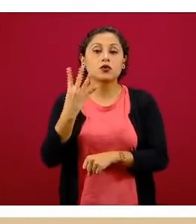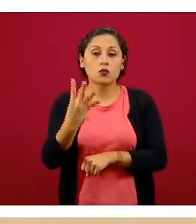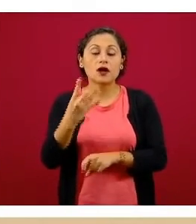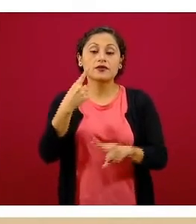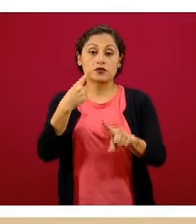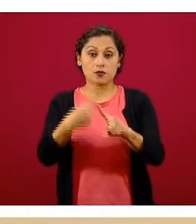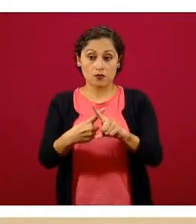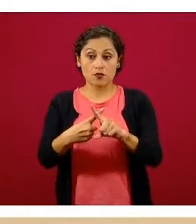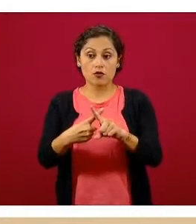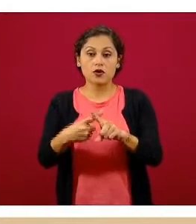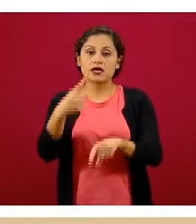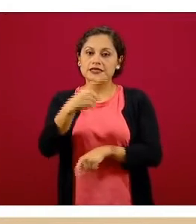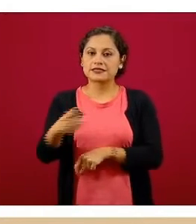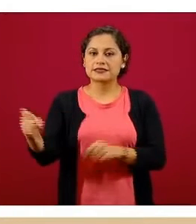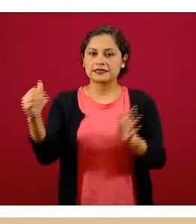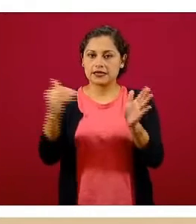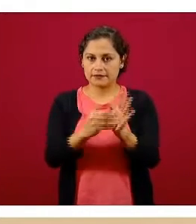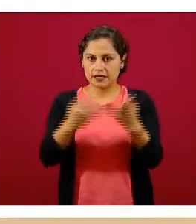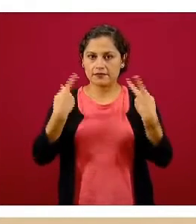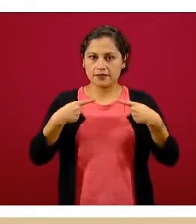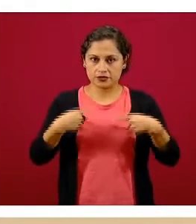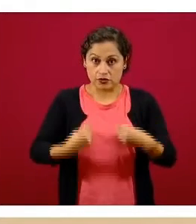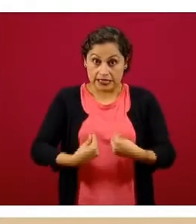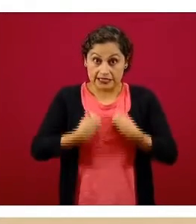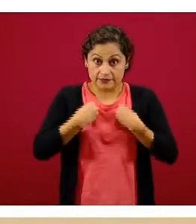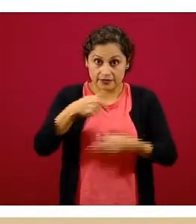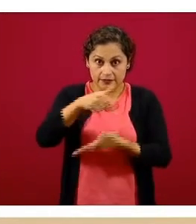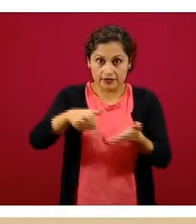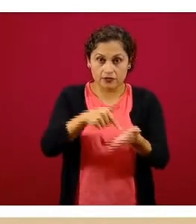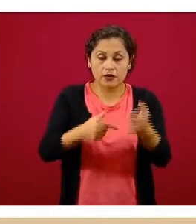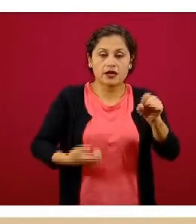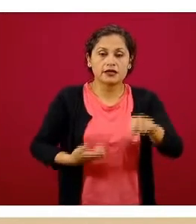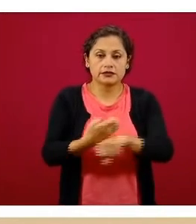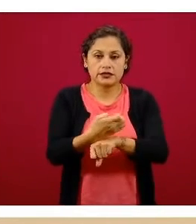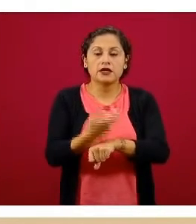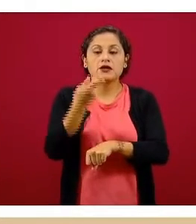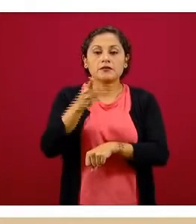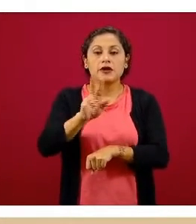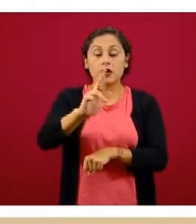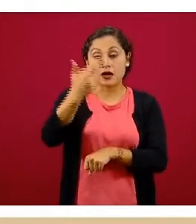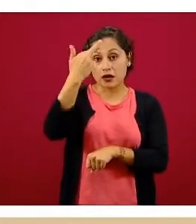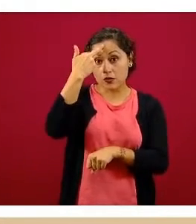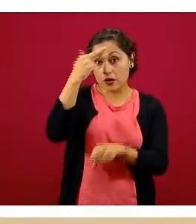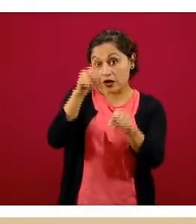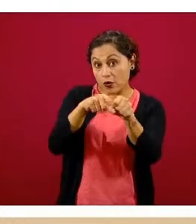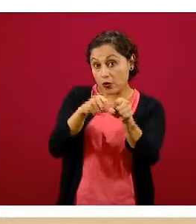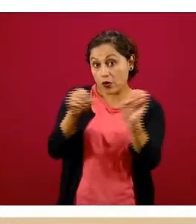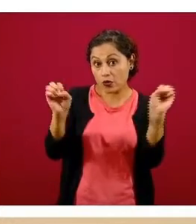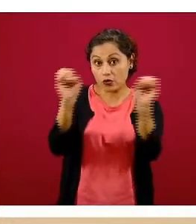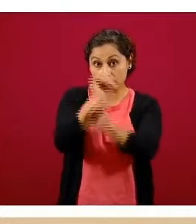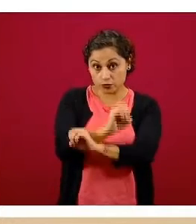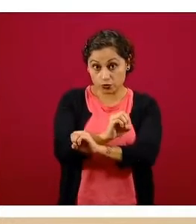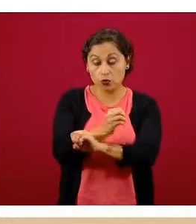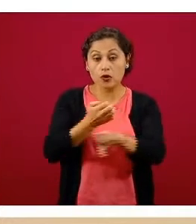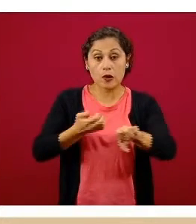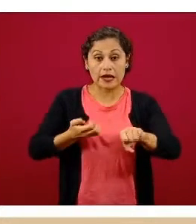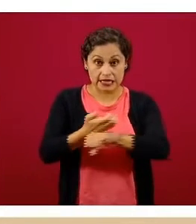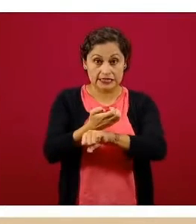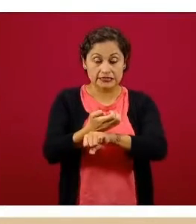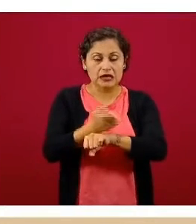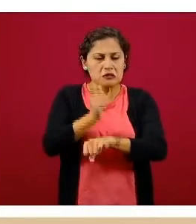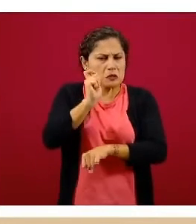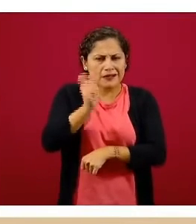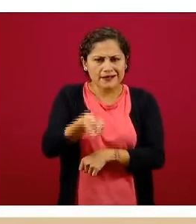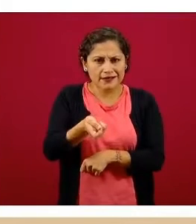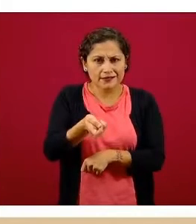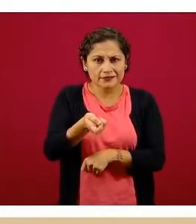habitantes y recordando también a la población que mientras más oscuro sea el color de su entidad federativa, quiere